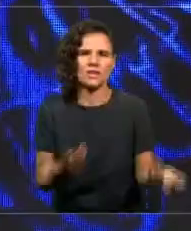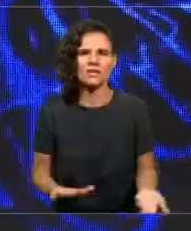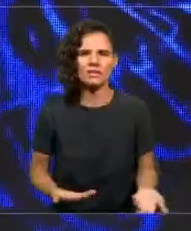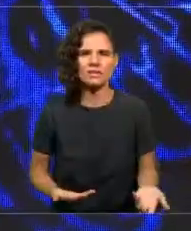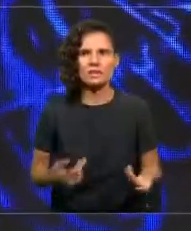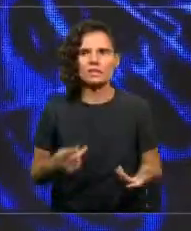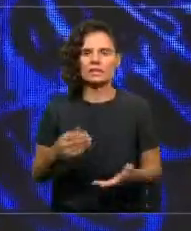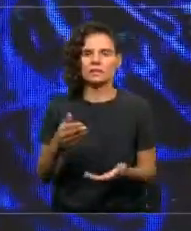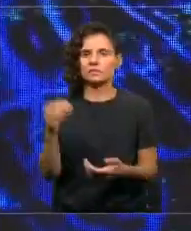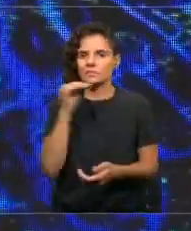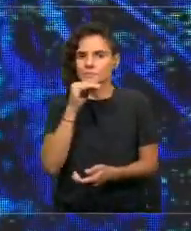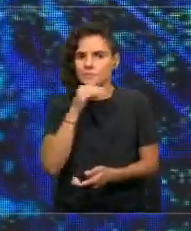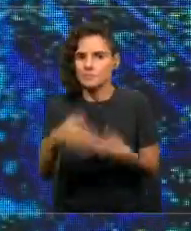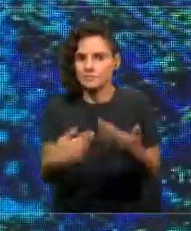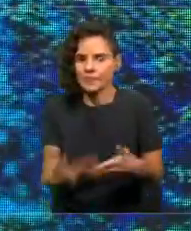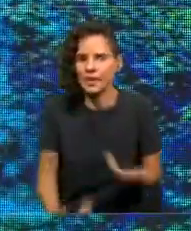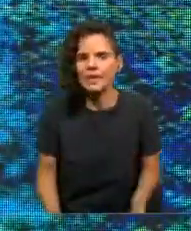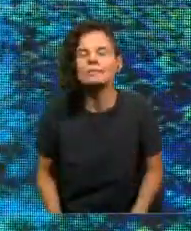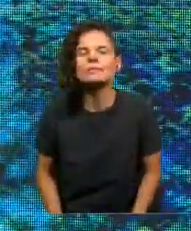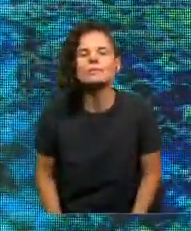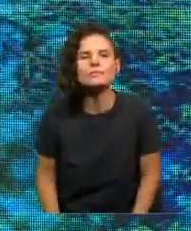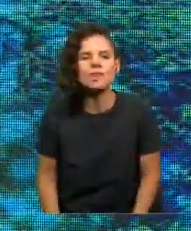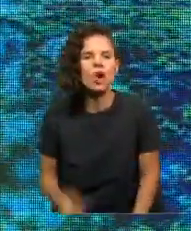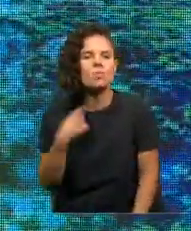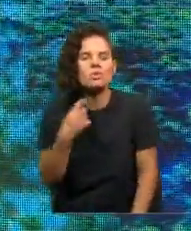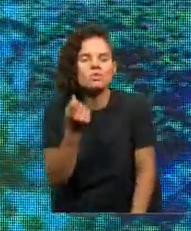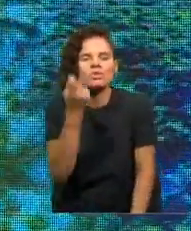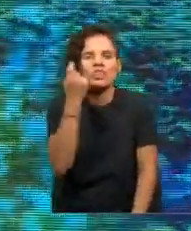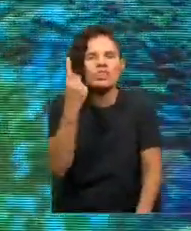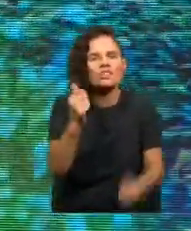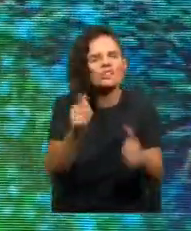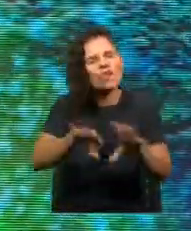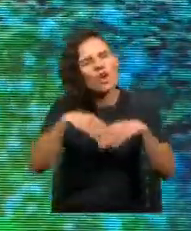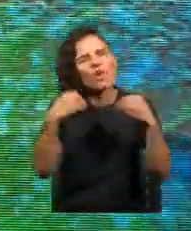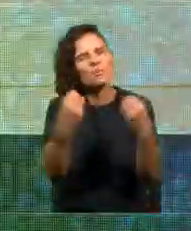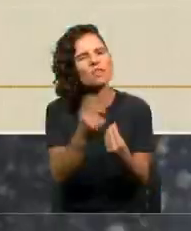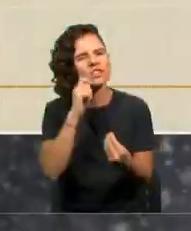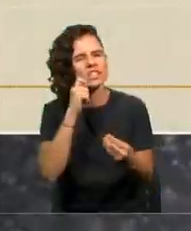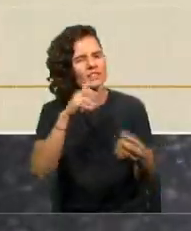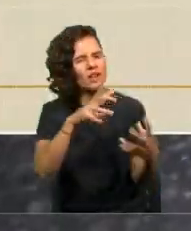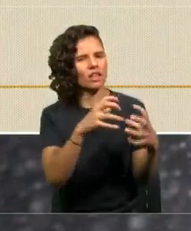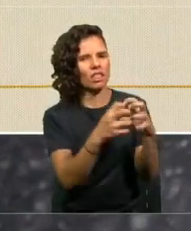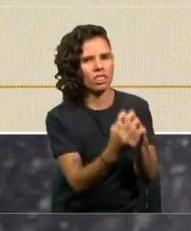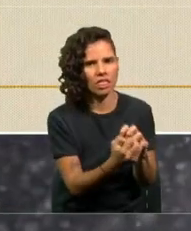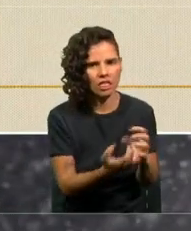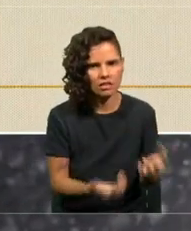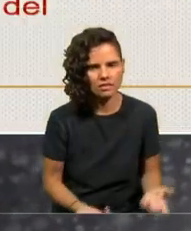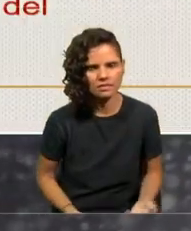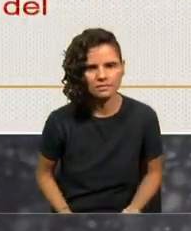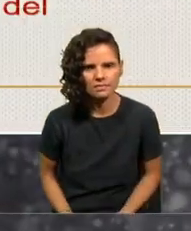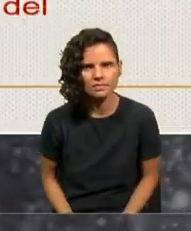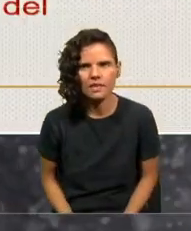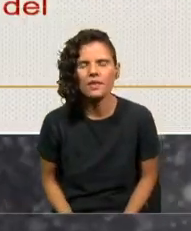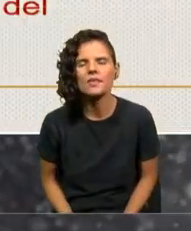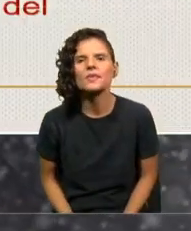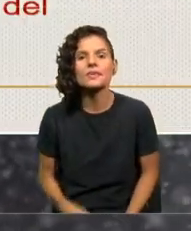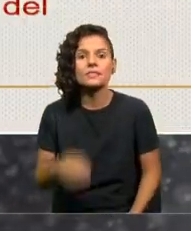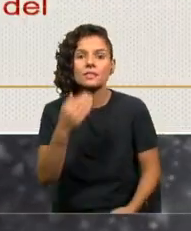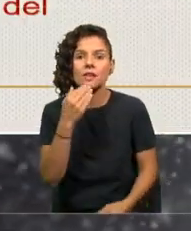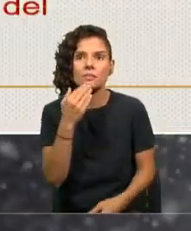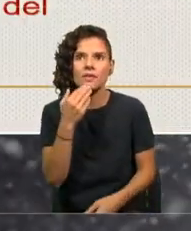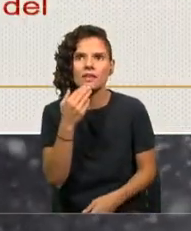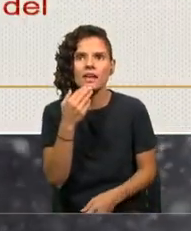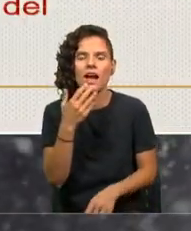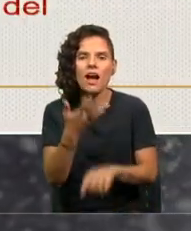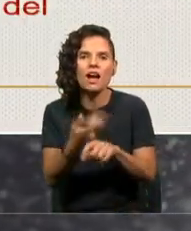rápido. Hay una comprensión insuficiente e inadecuada de parte de la población de lo que es el cambio climático. Pero también hay un reduccionismo de las